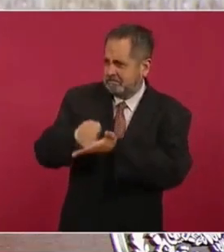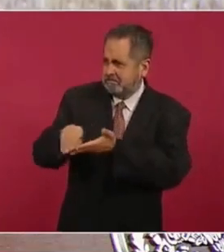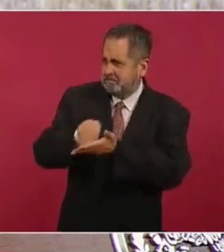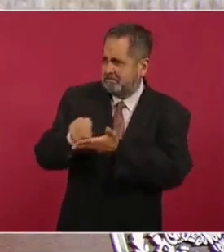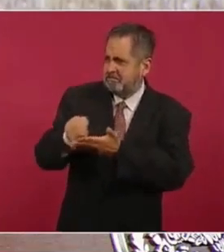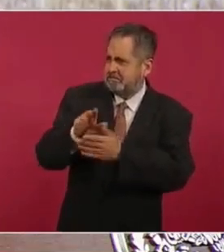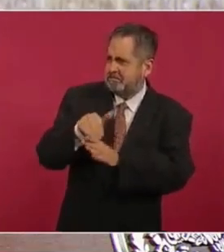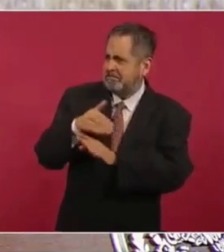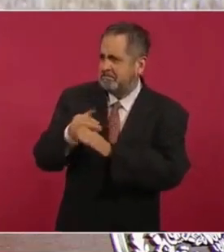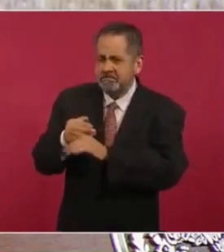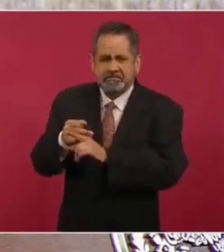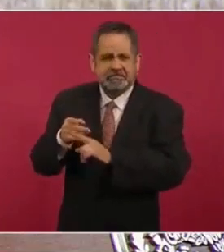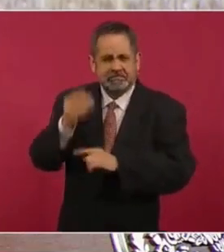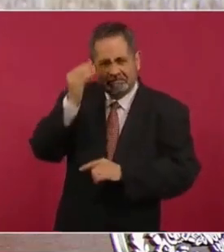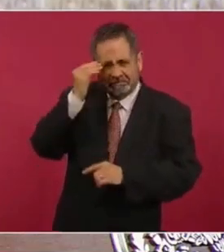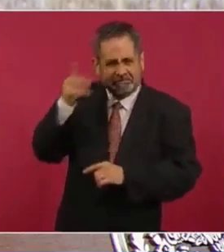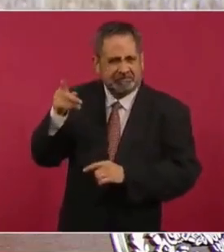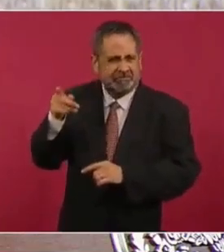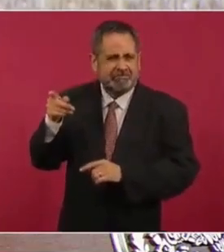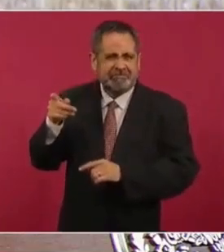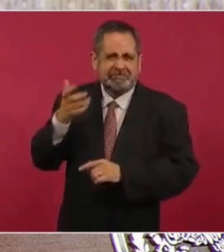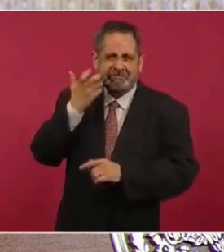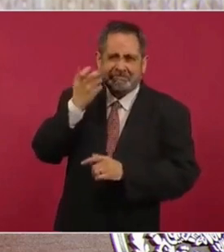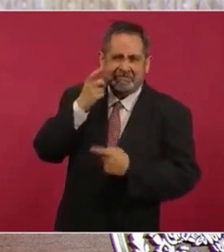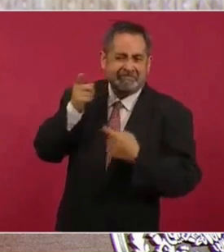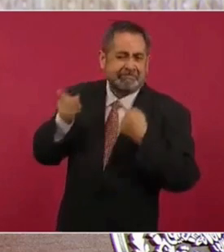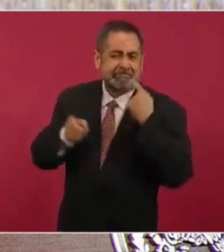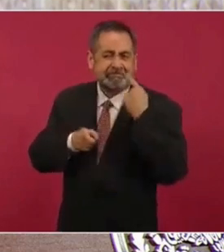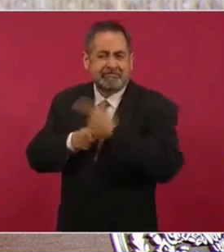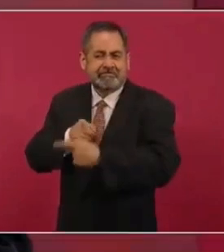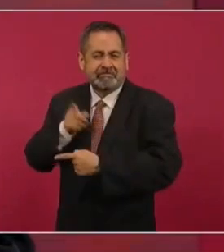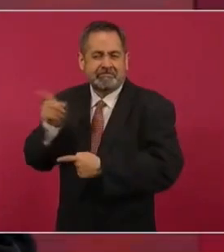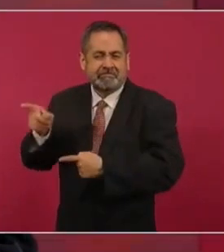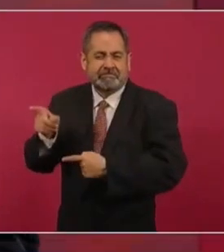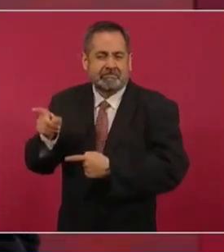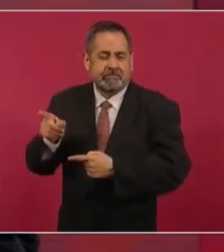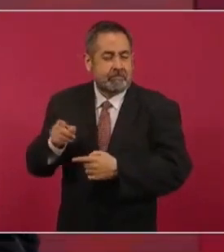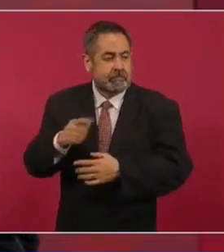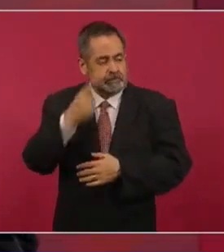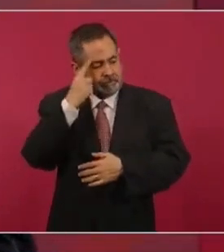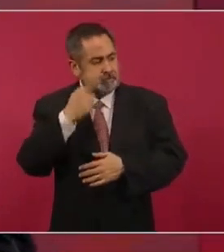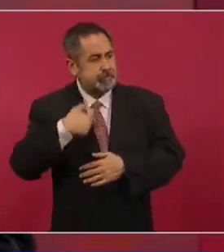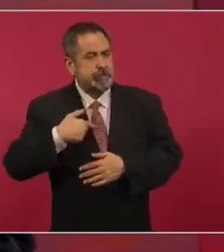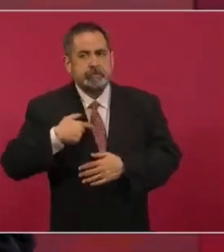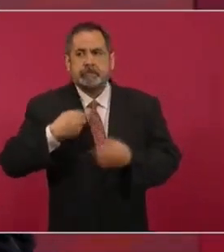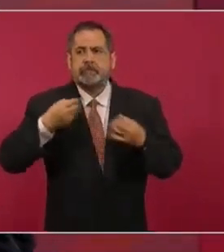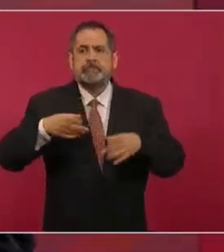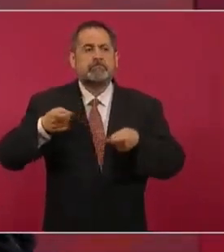para buscar socavar su autoridad